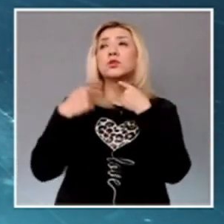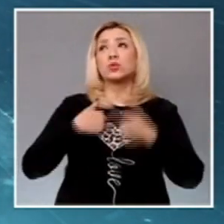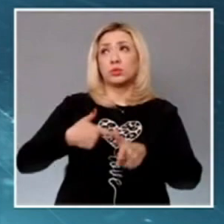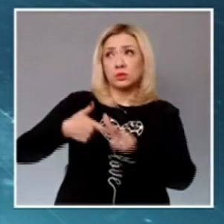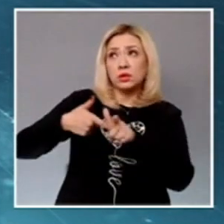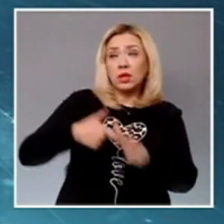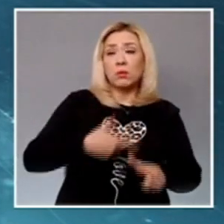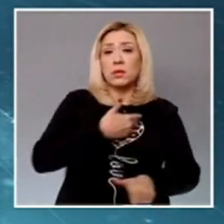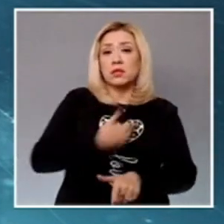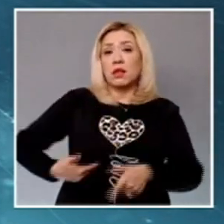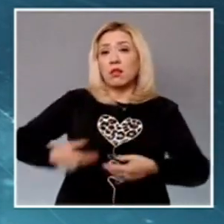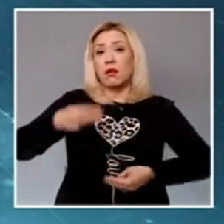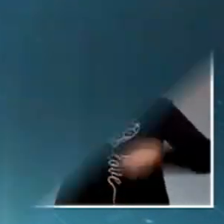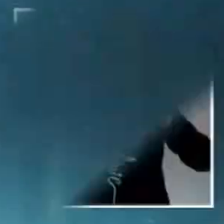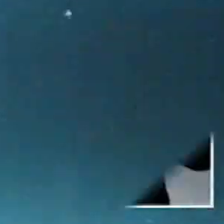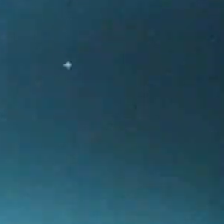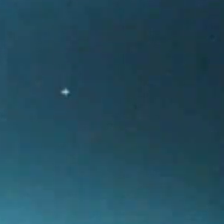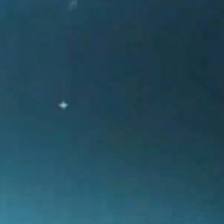Electoral.